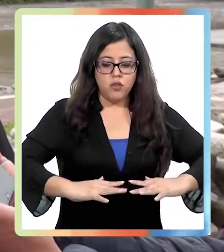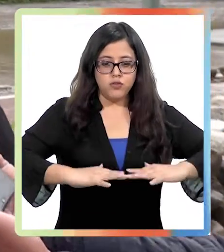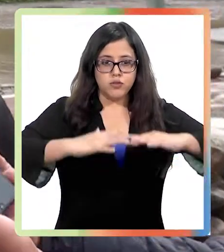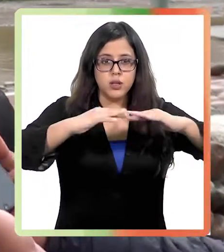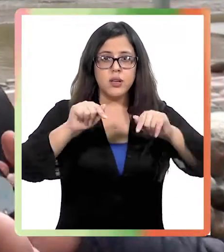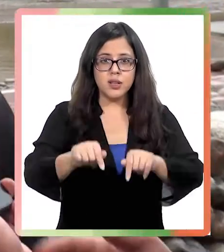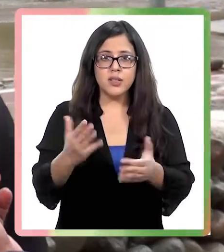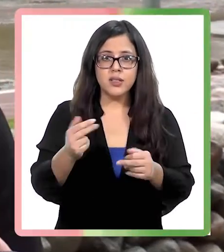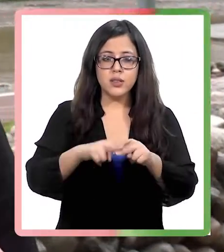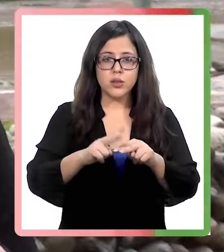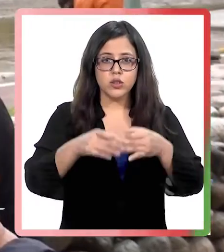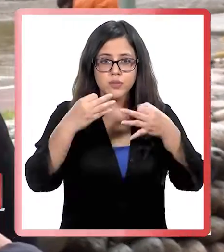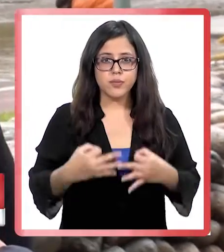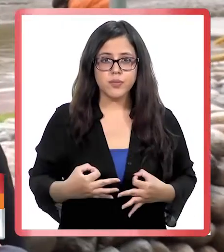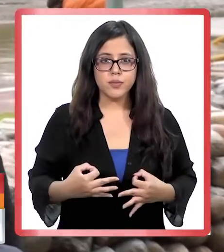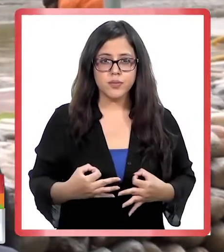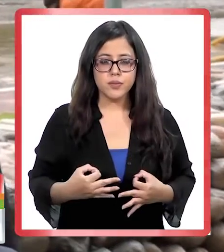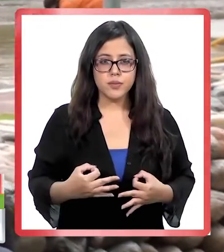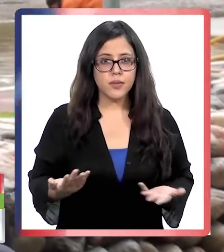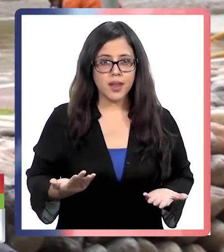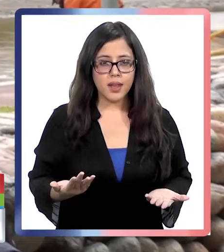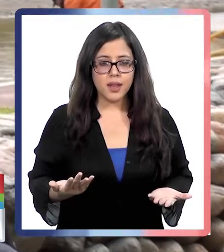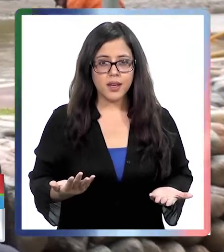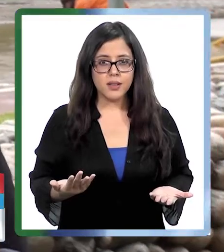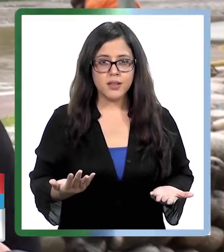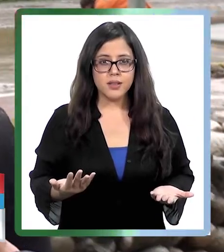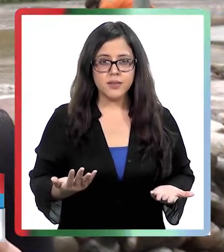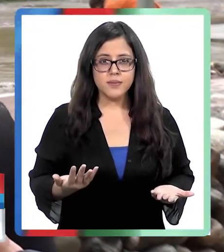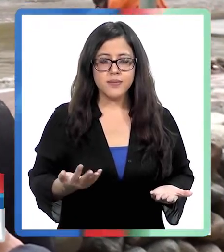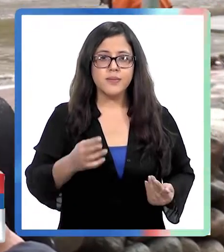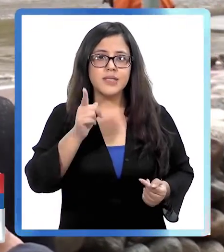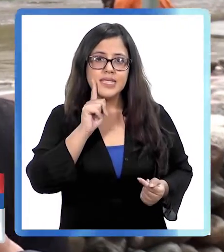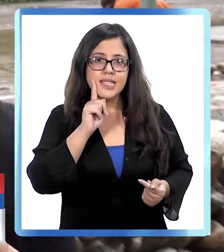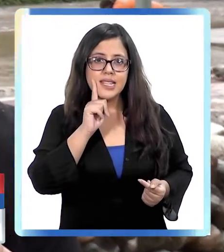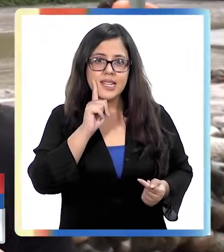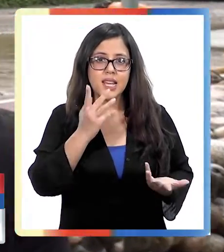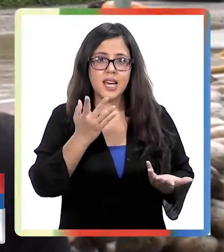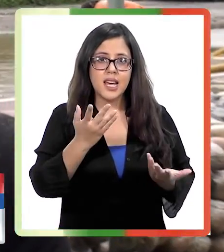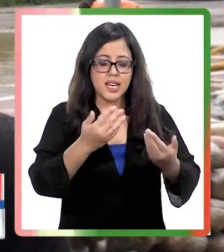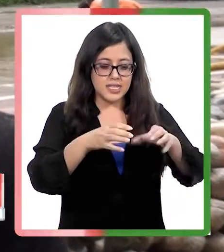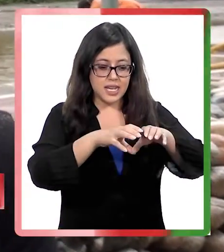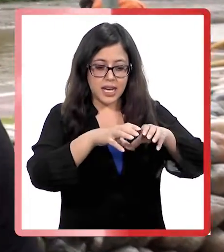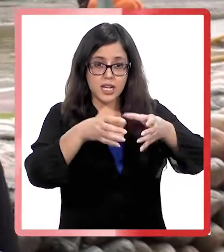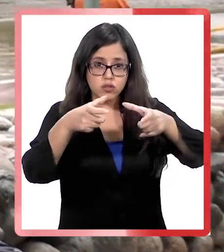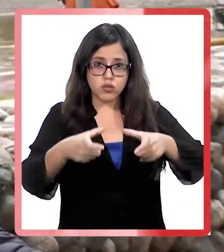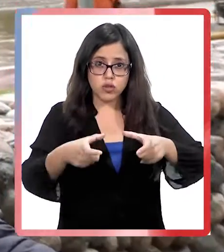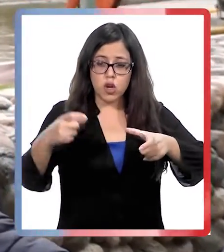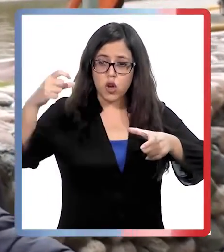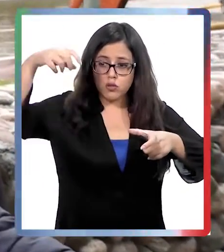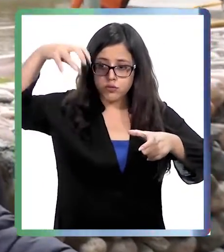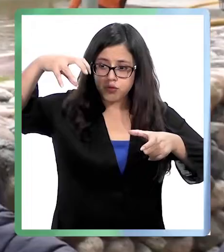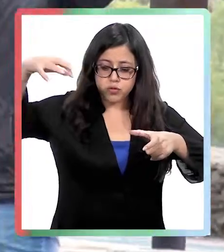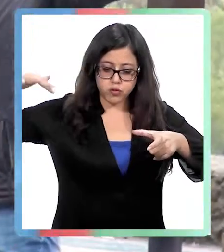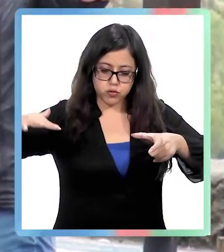Necesitamos una solución definitiva. En el fondo es generar un sumidero de aguas lluvias que capte el anegamiento en el punto más